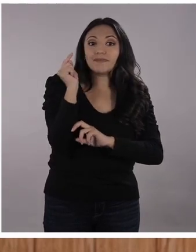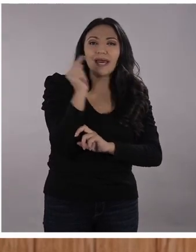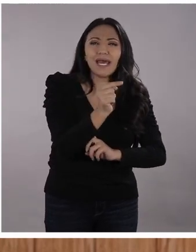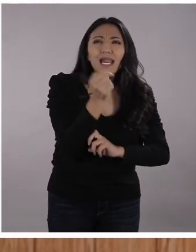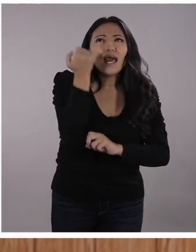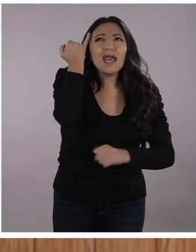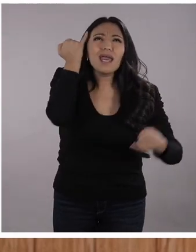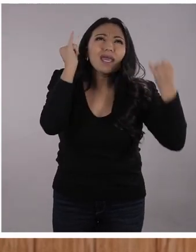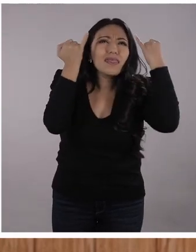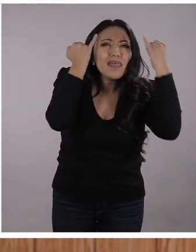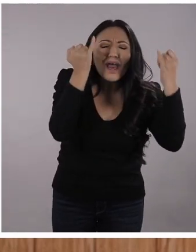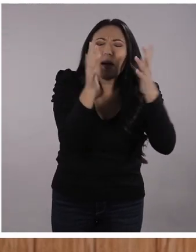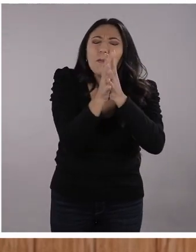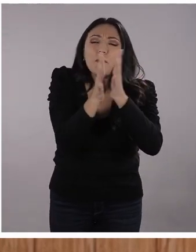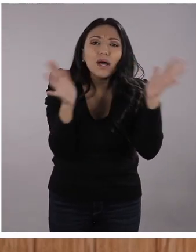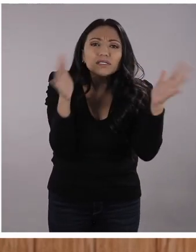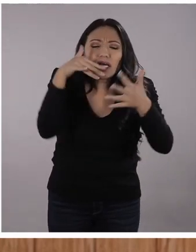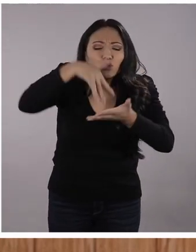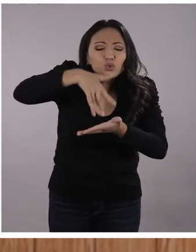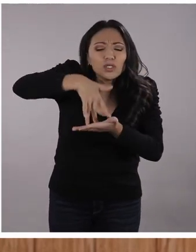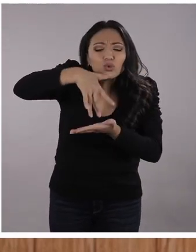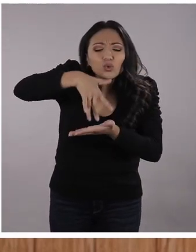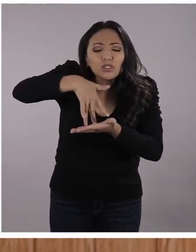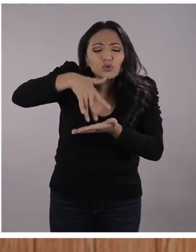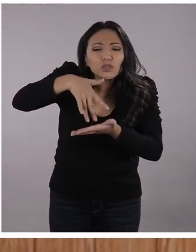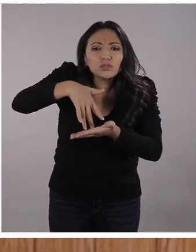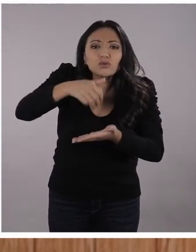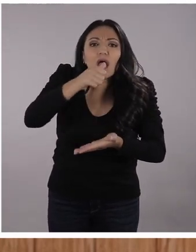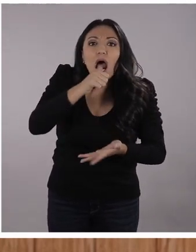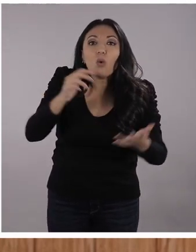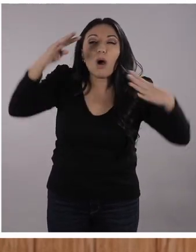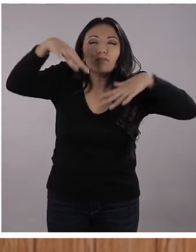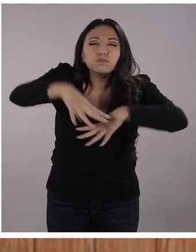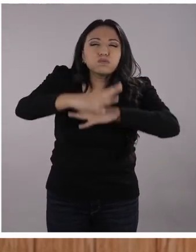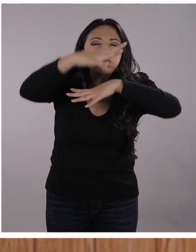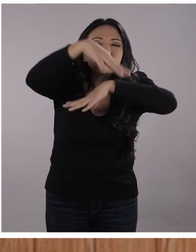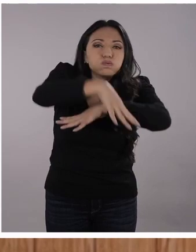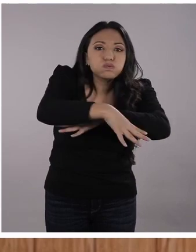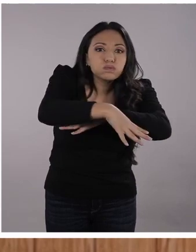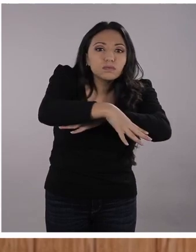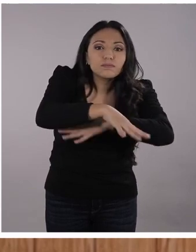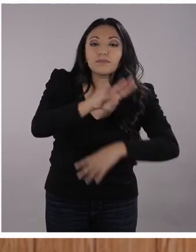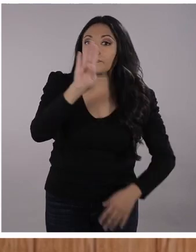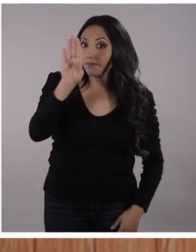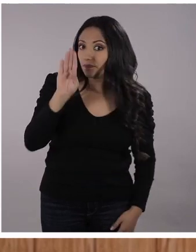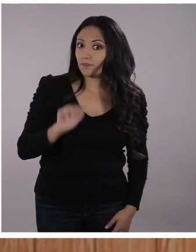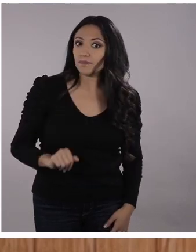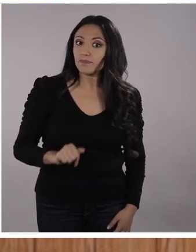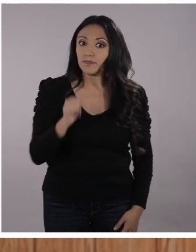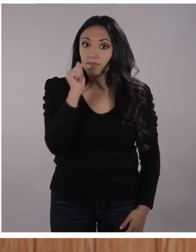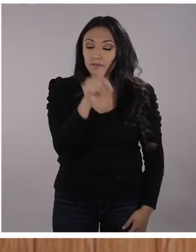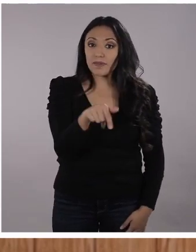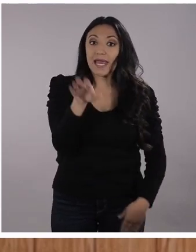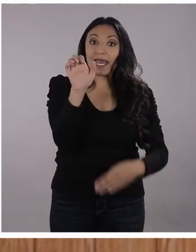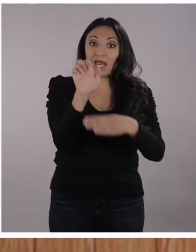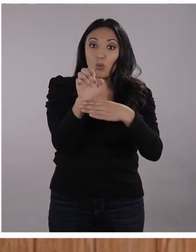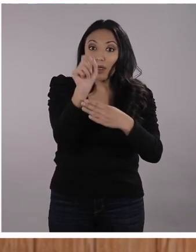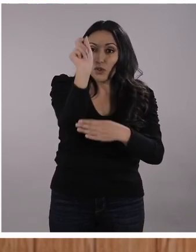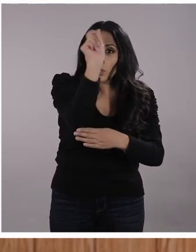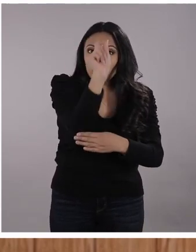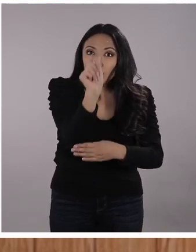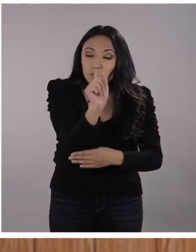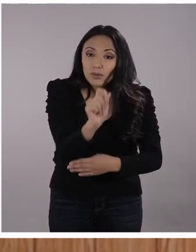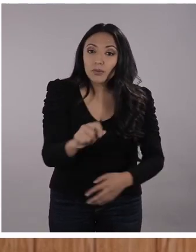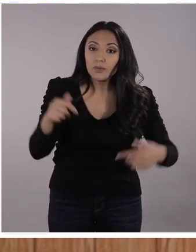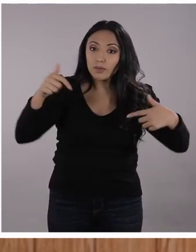y analizó todo lo de las corrientes. ¡Otro secreto! Aquí en la línea ecuatorial, o sea,